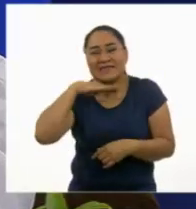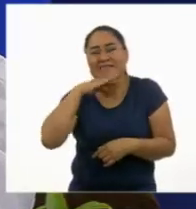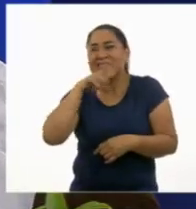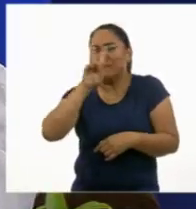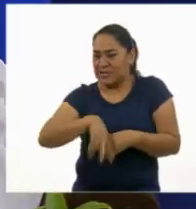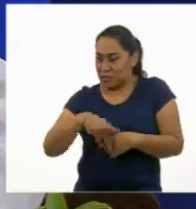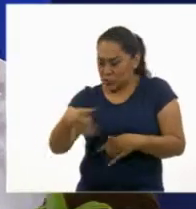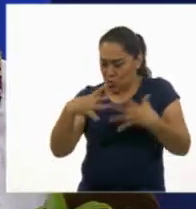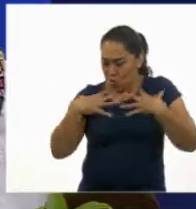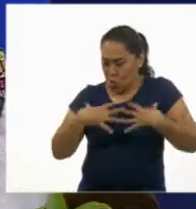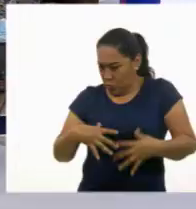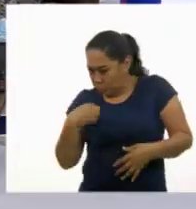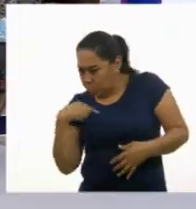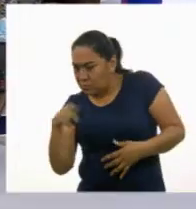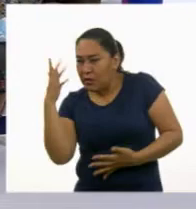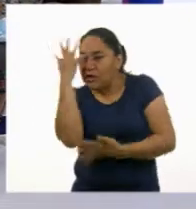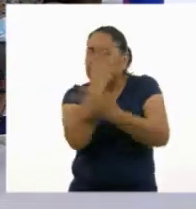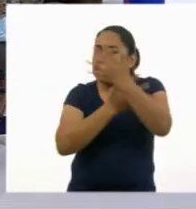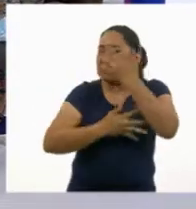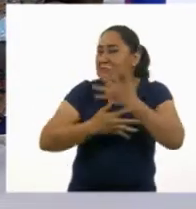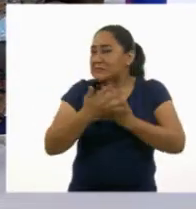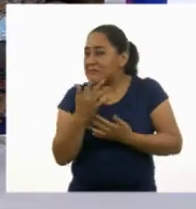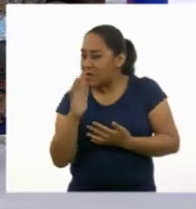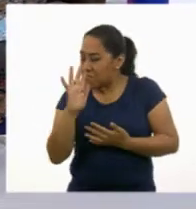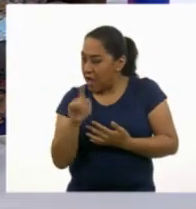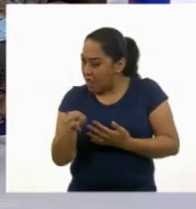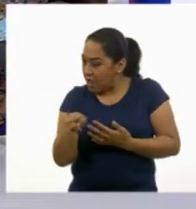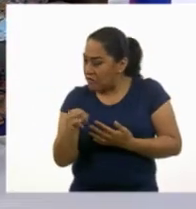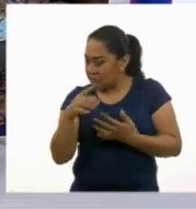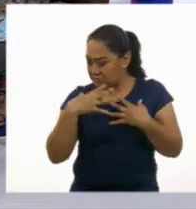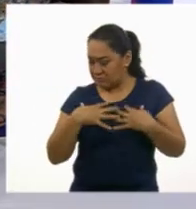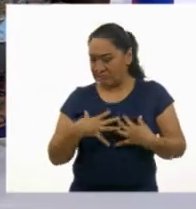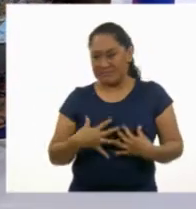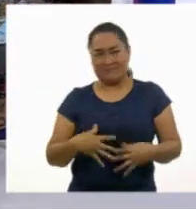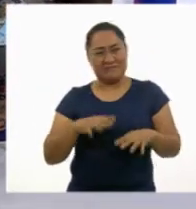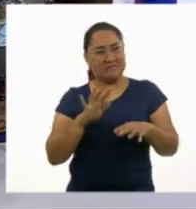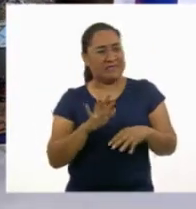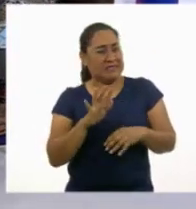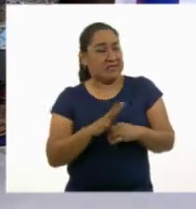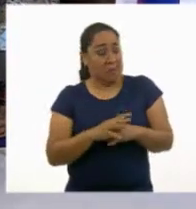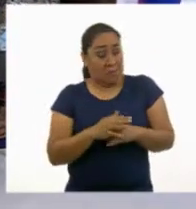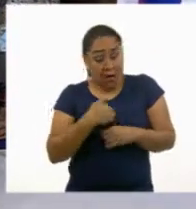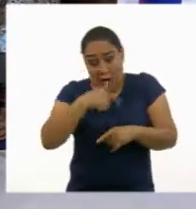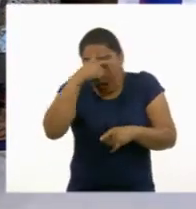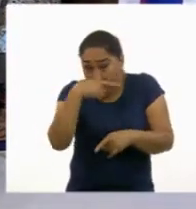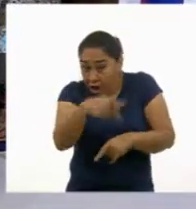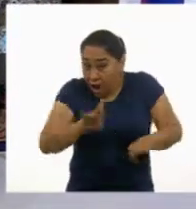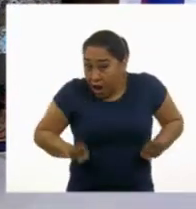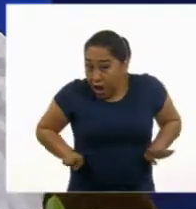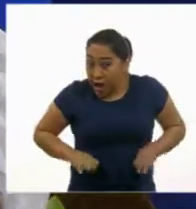ropa que trae, me confundí. Y parece el grupo de los... No sabía que se vestía así, pues.